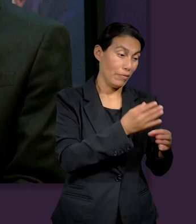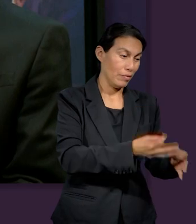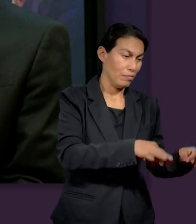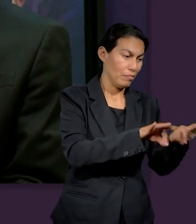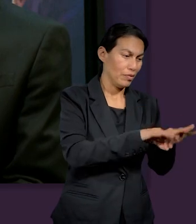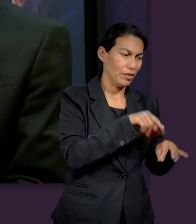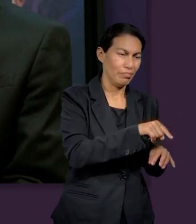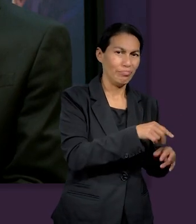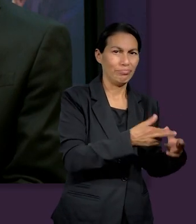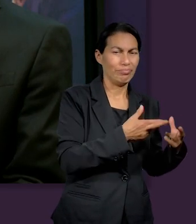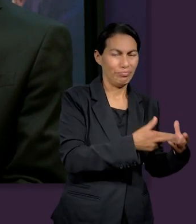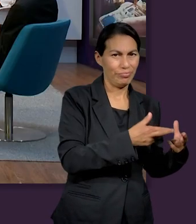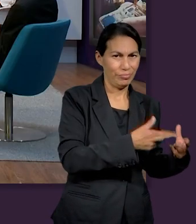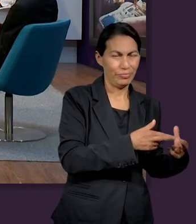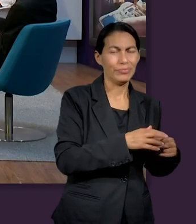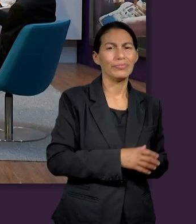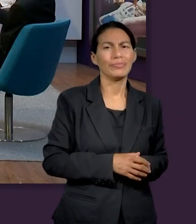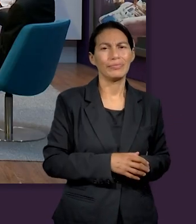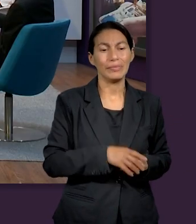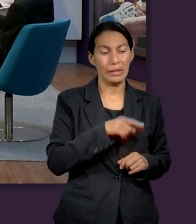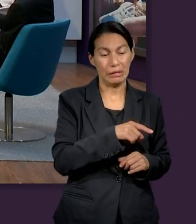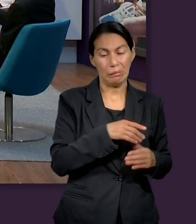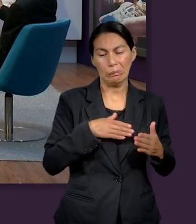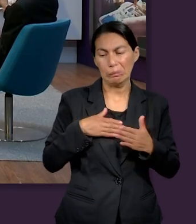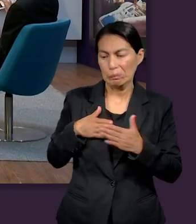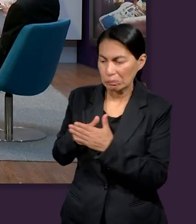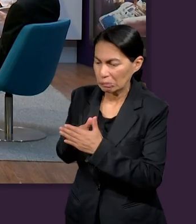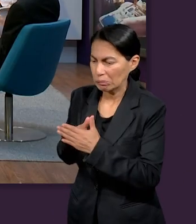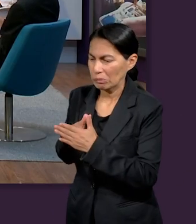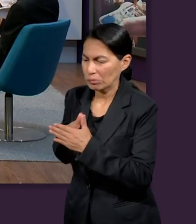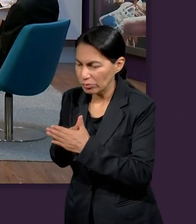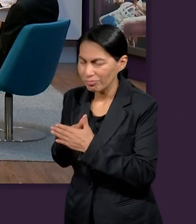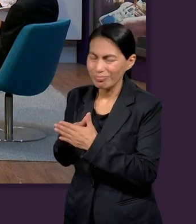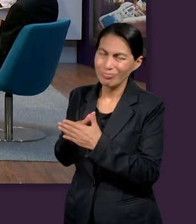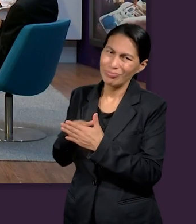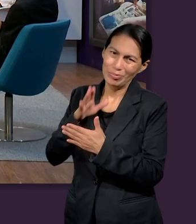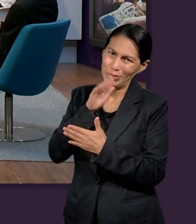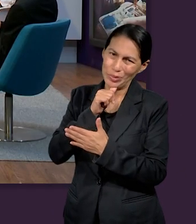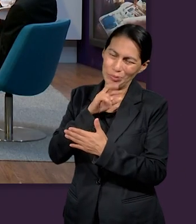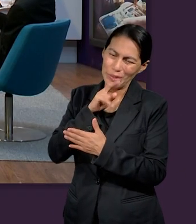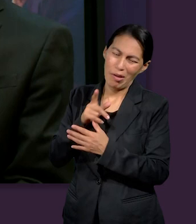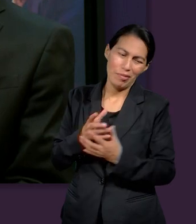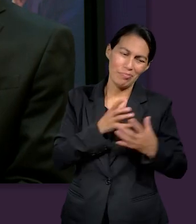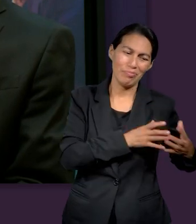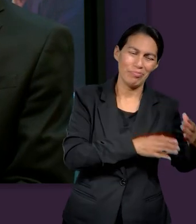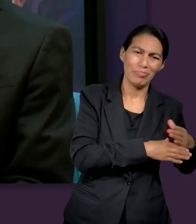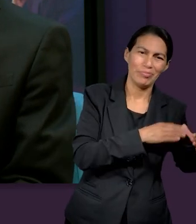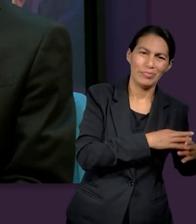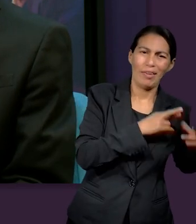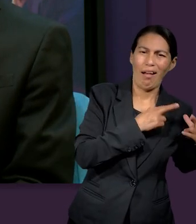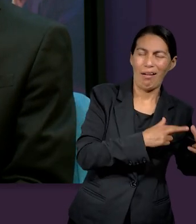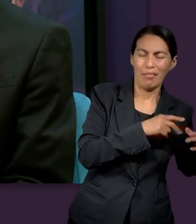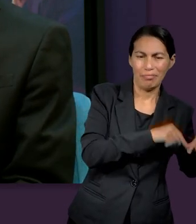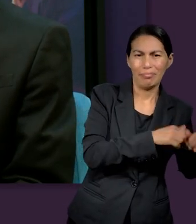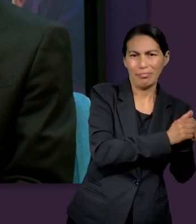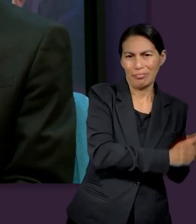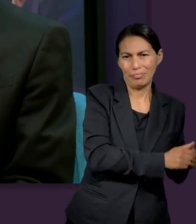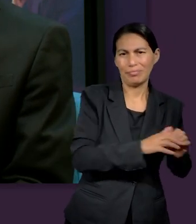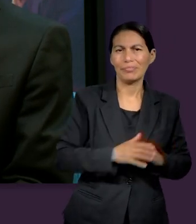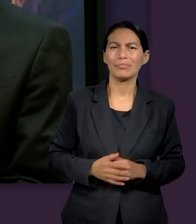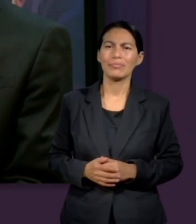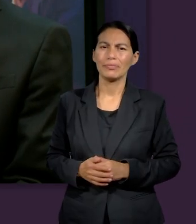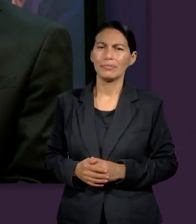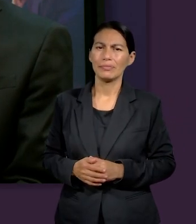soltó esa riqueza sino que o eso que lo detenía para ir a Cristo sino que prefirió las cosas de este mundo entonces